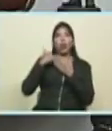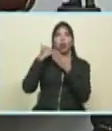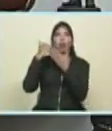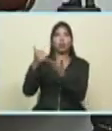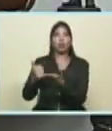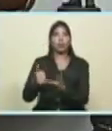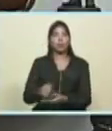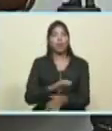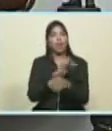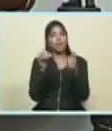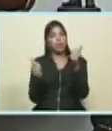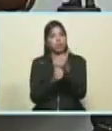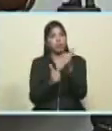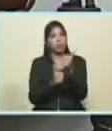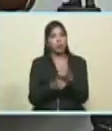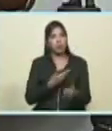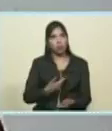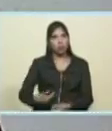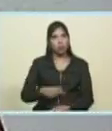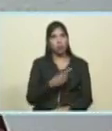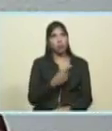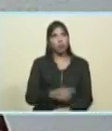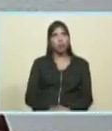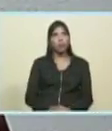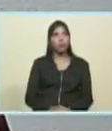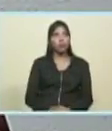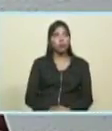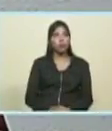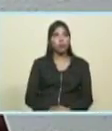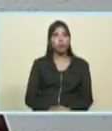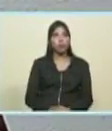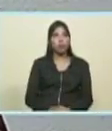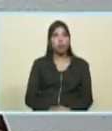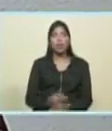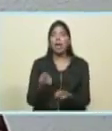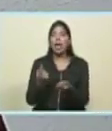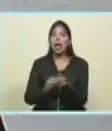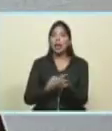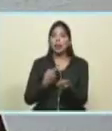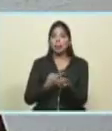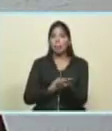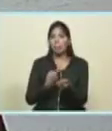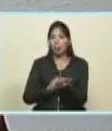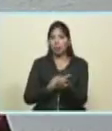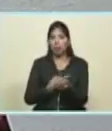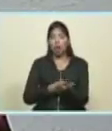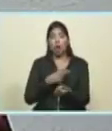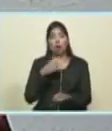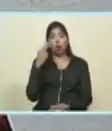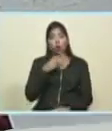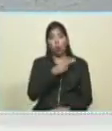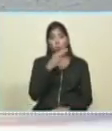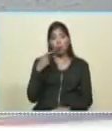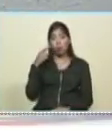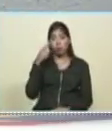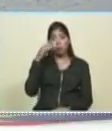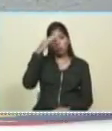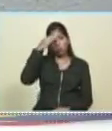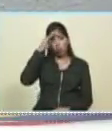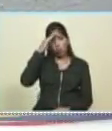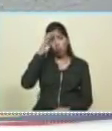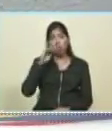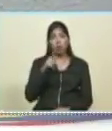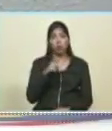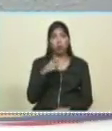también presidente significar la hermandad y el compromiso que tiene Cuba con el mundo en medio de esta